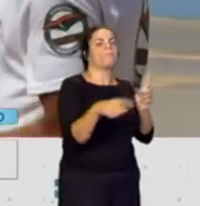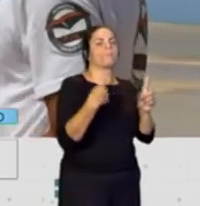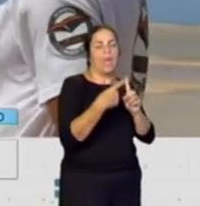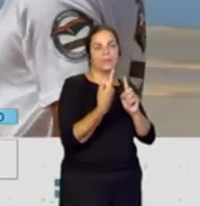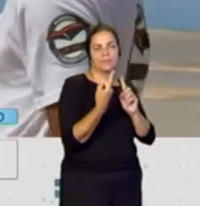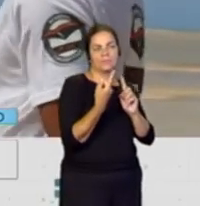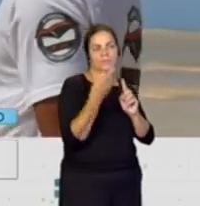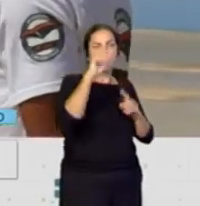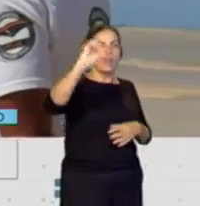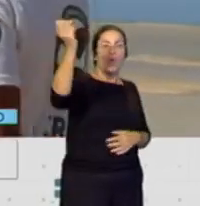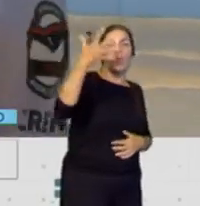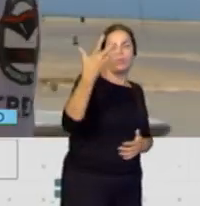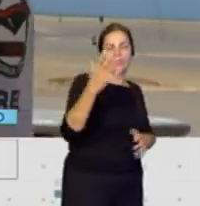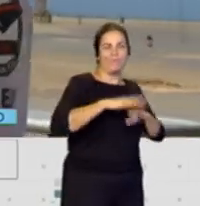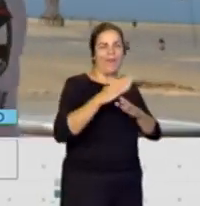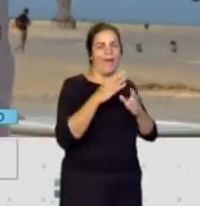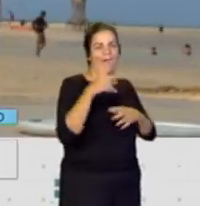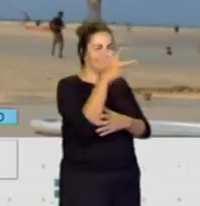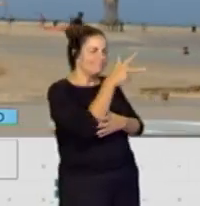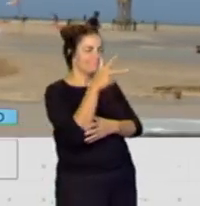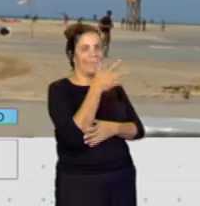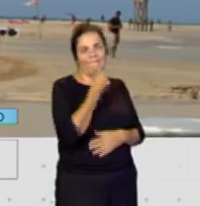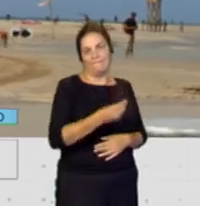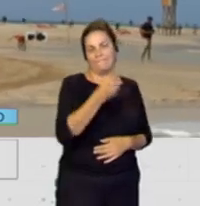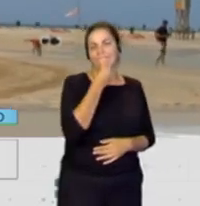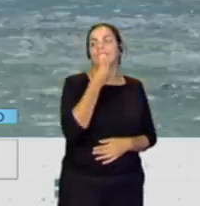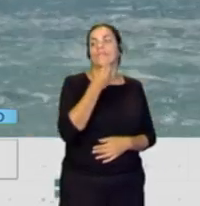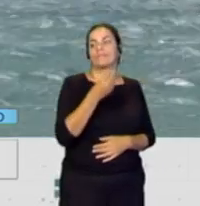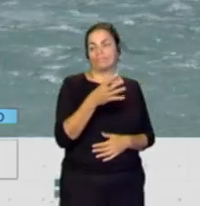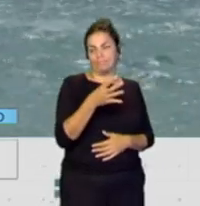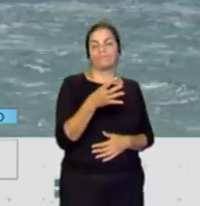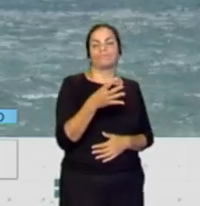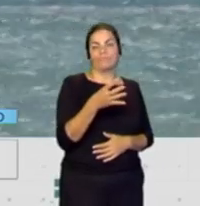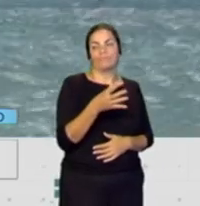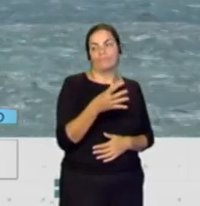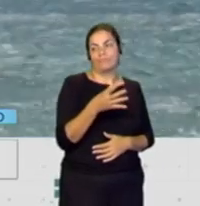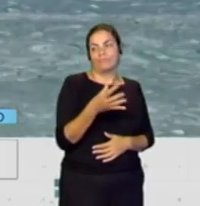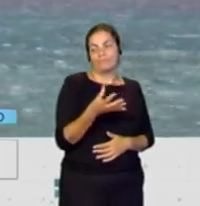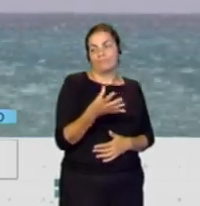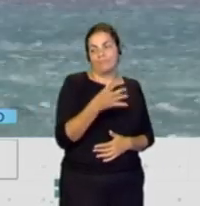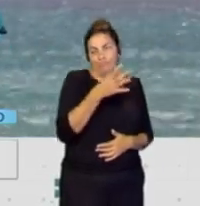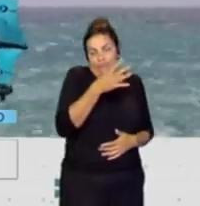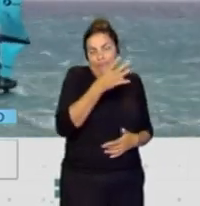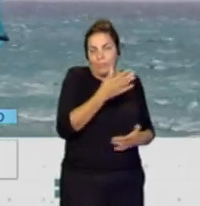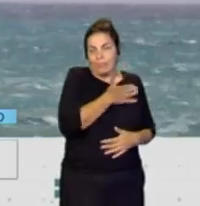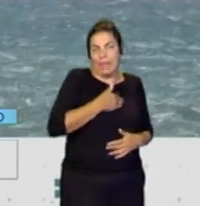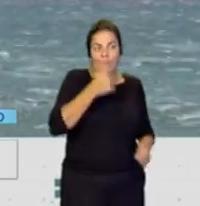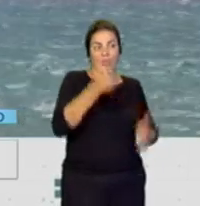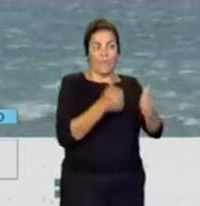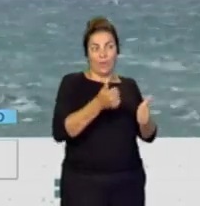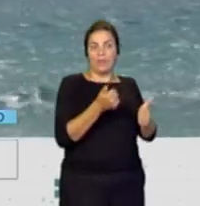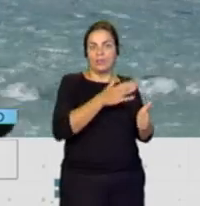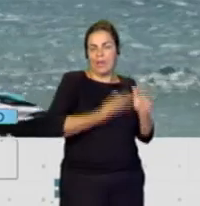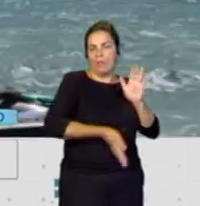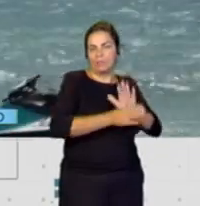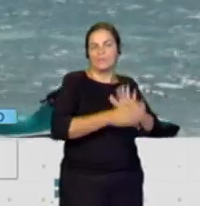bonitas también de luz para los medios, que es la mayor razón porque se siga escutando este precioso campeonato, no solo por la diversión de